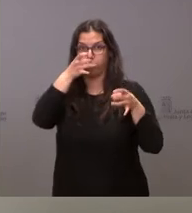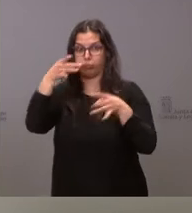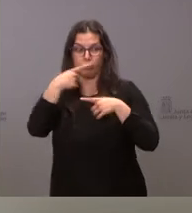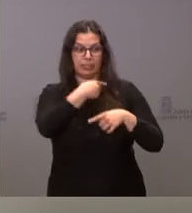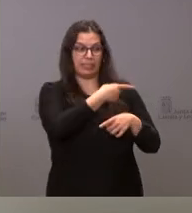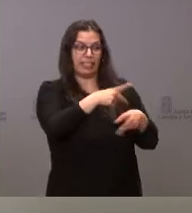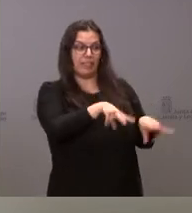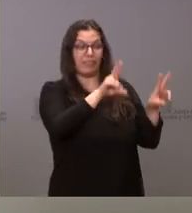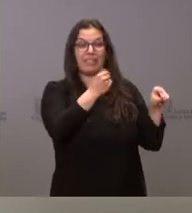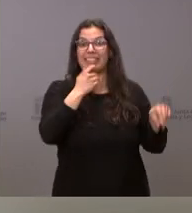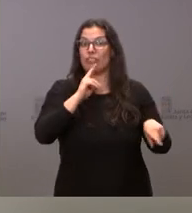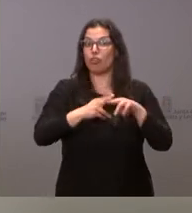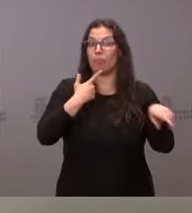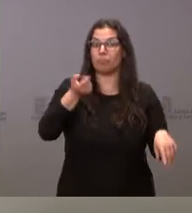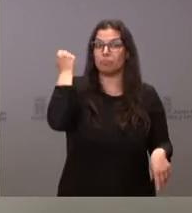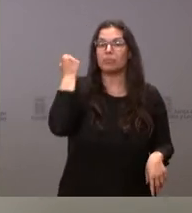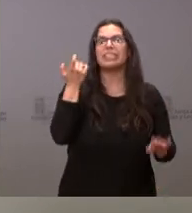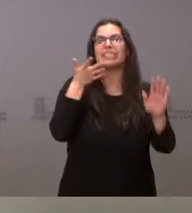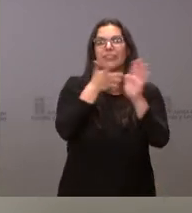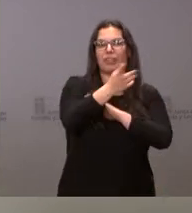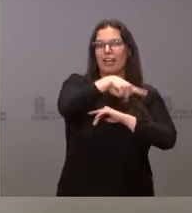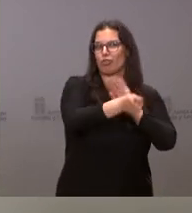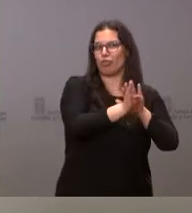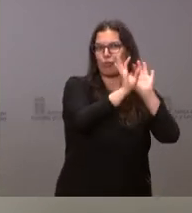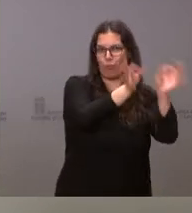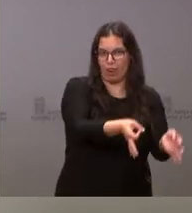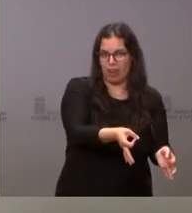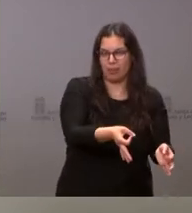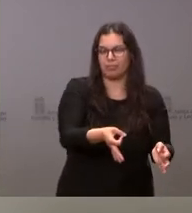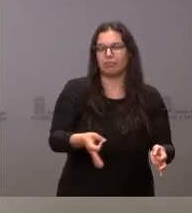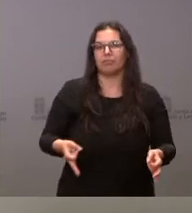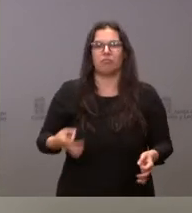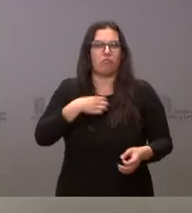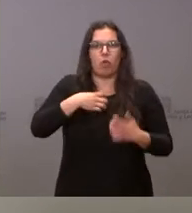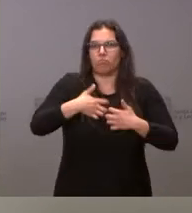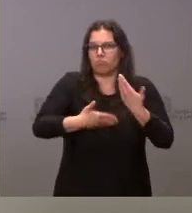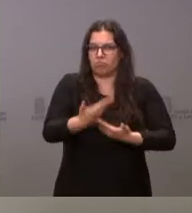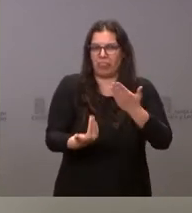que no se cita, pues siguen en el desempeño ordinario de sus tareas y de sus funciones.